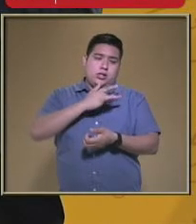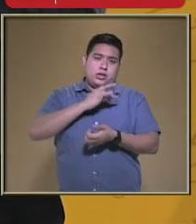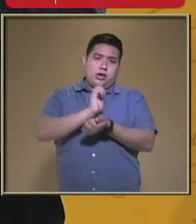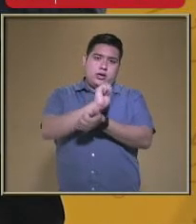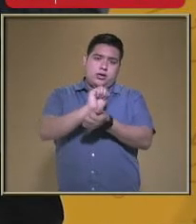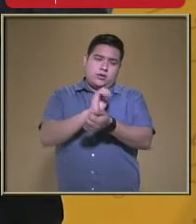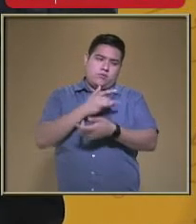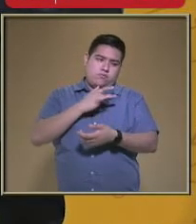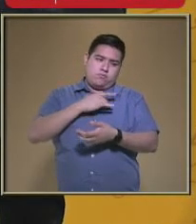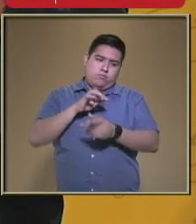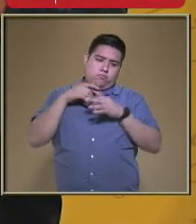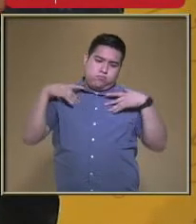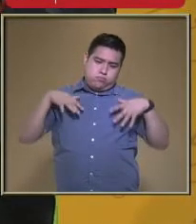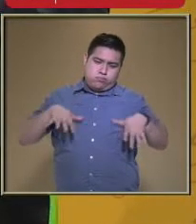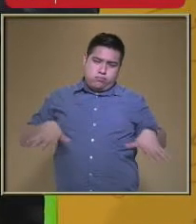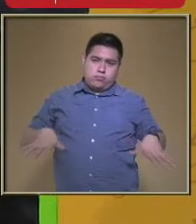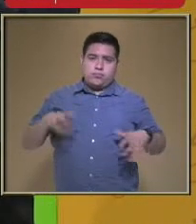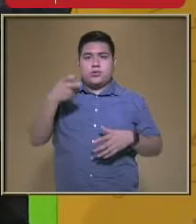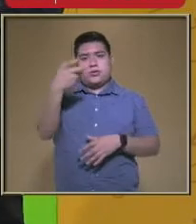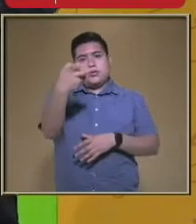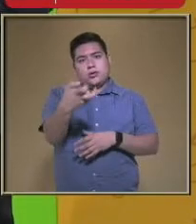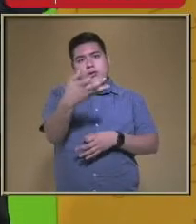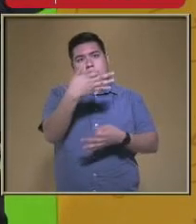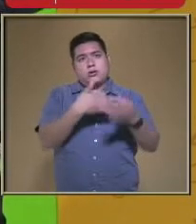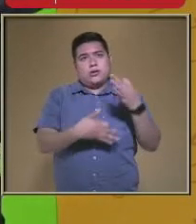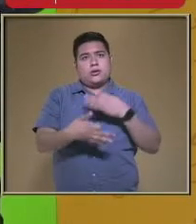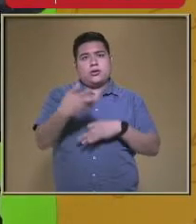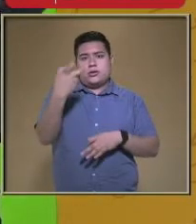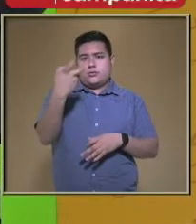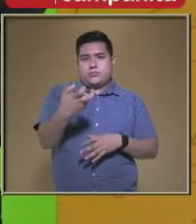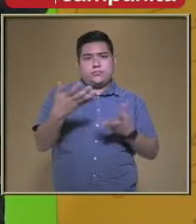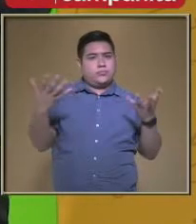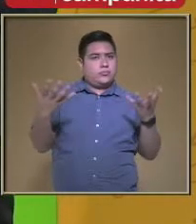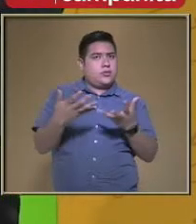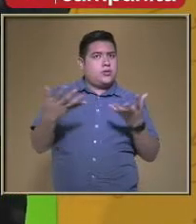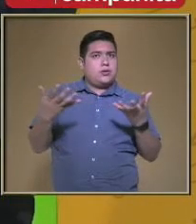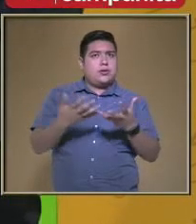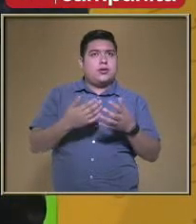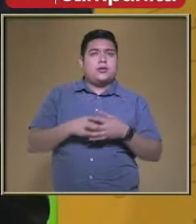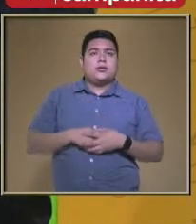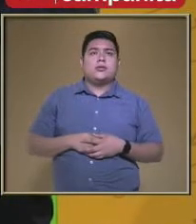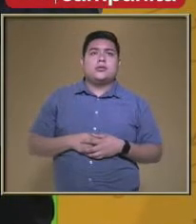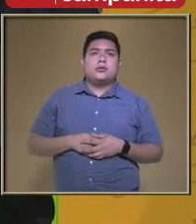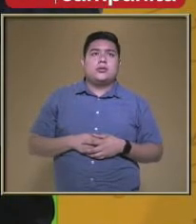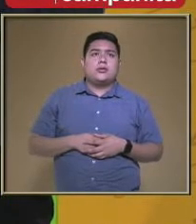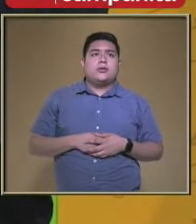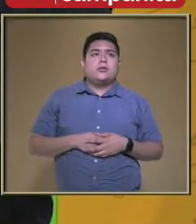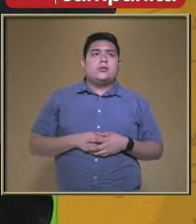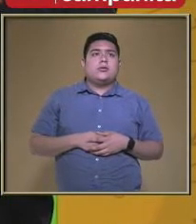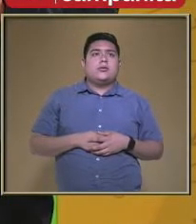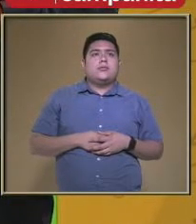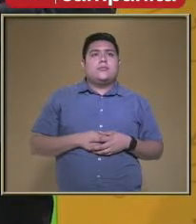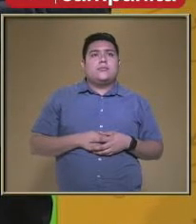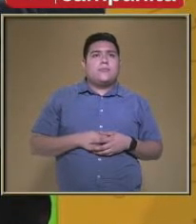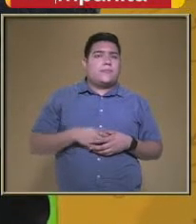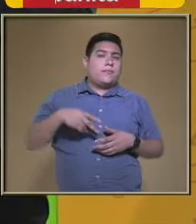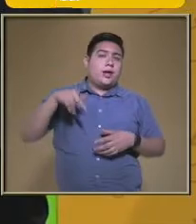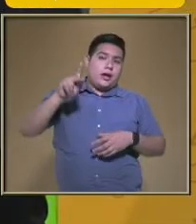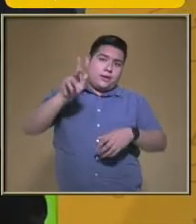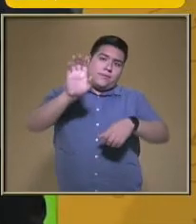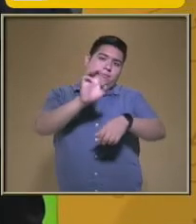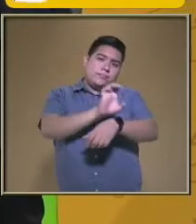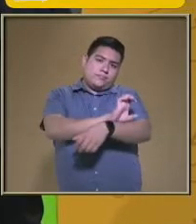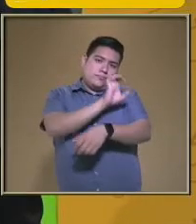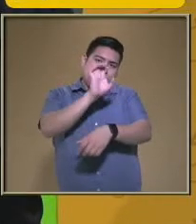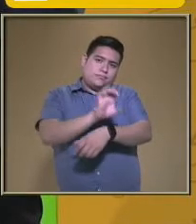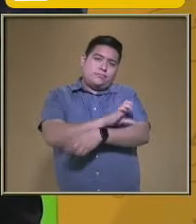Ya mencionamos Que se realiza De manera automática Nosotros No intervenimos en ello Pero se requiere una energía Para que se